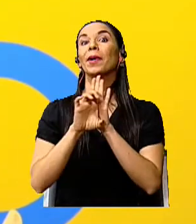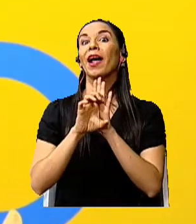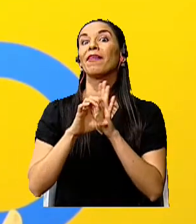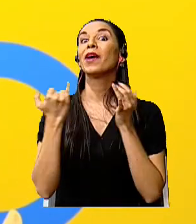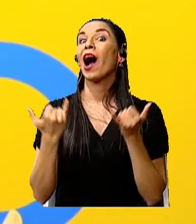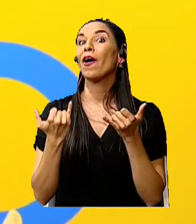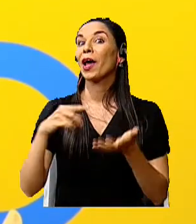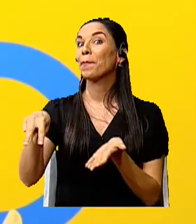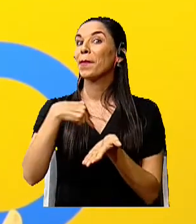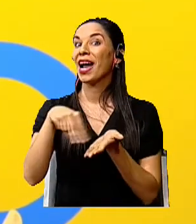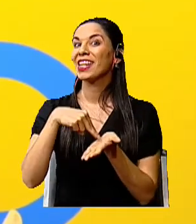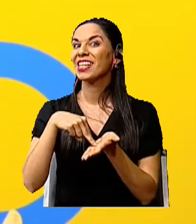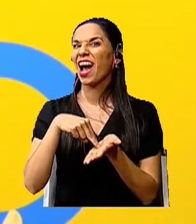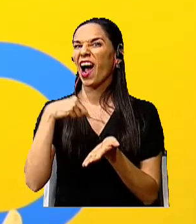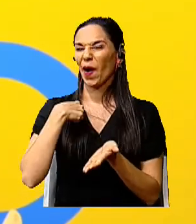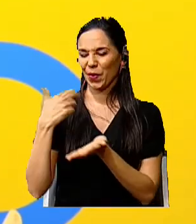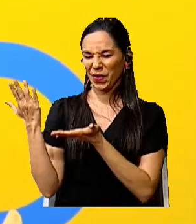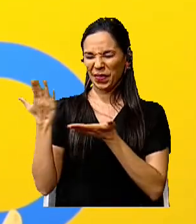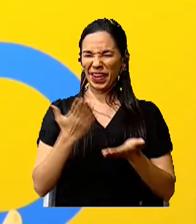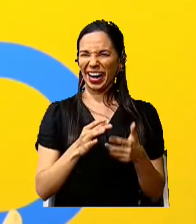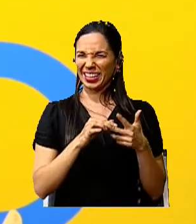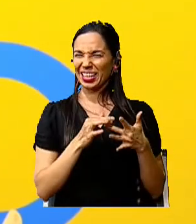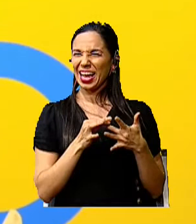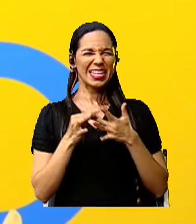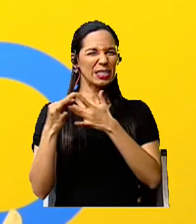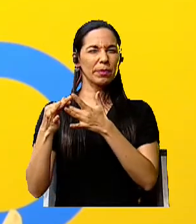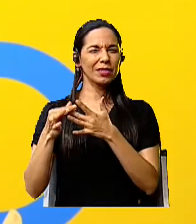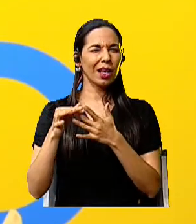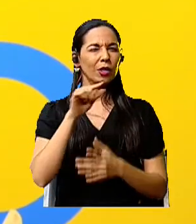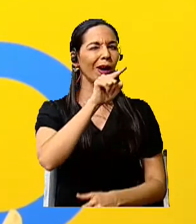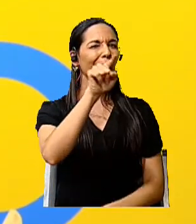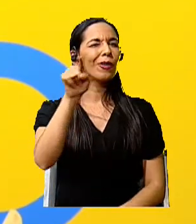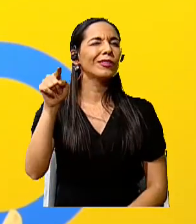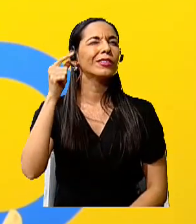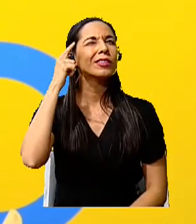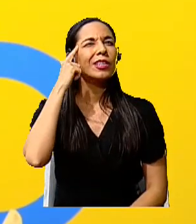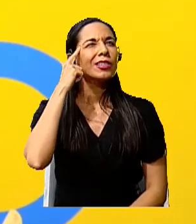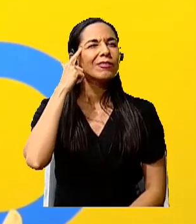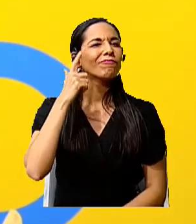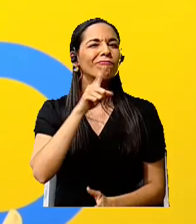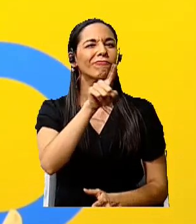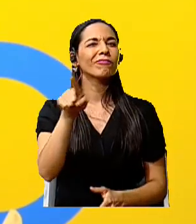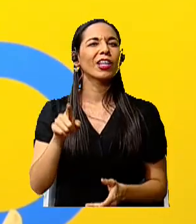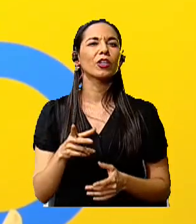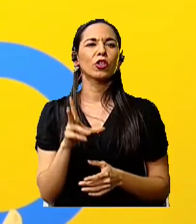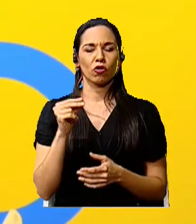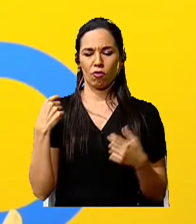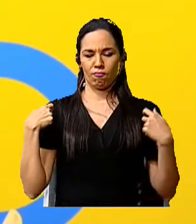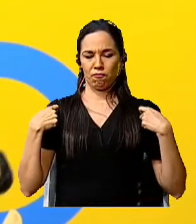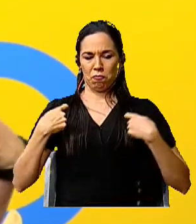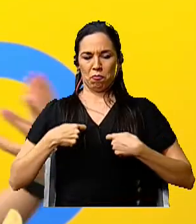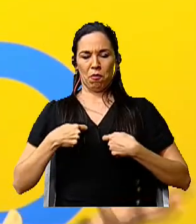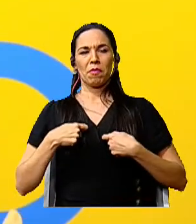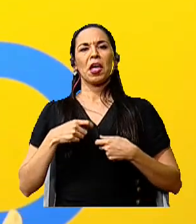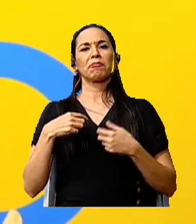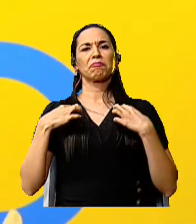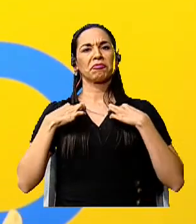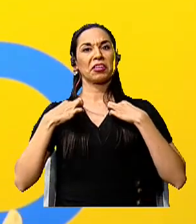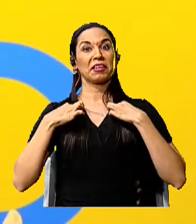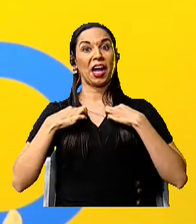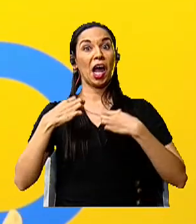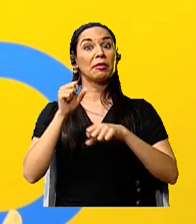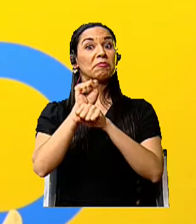Hoy les traje algo muy especial. ¿Quién de ustedes seguramente no se ha puesto un traje típico? ¿Ha